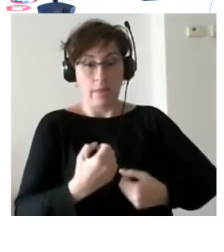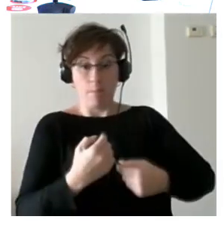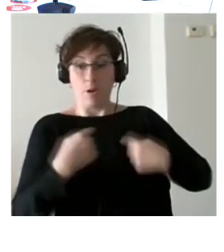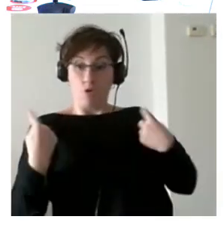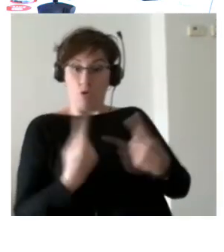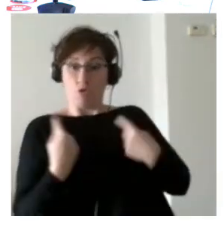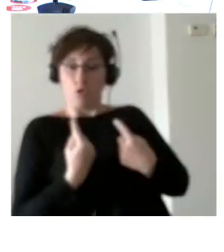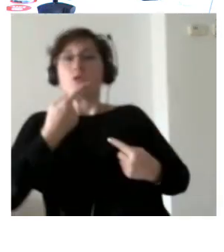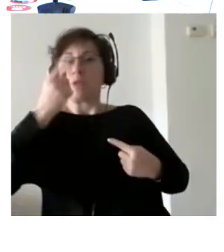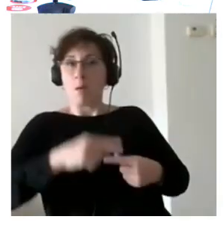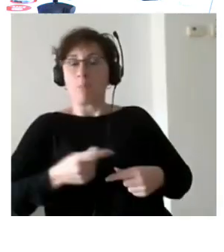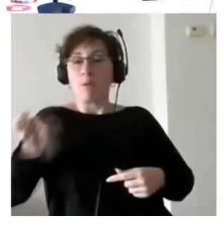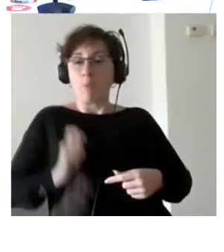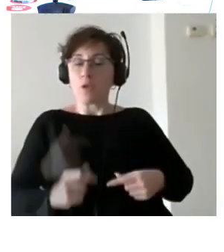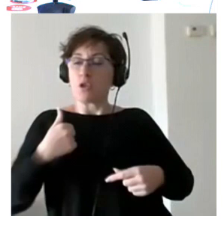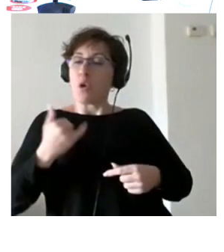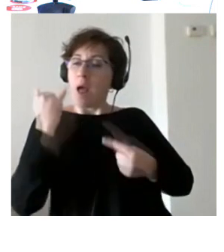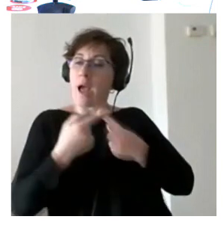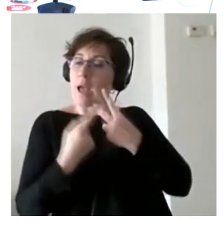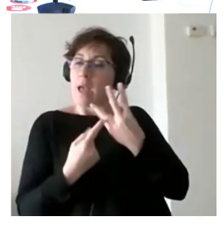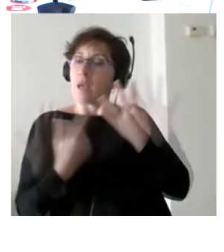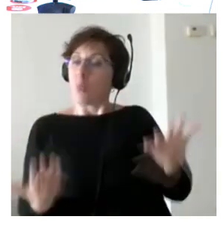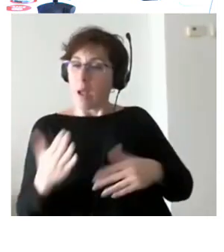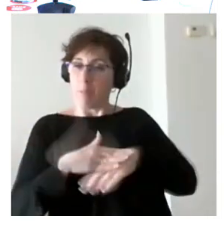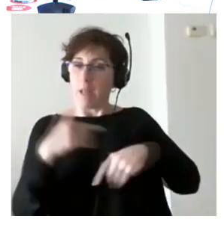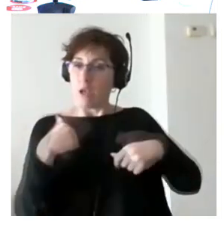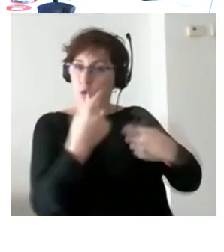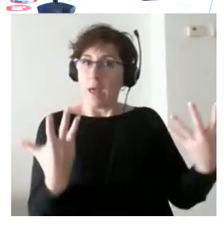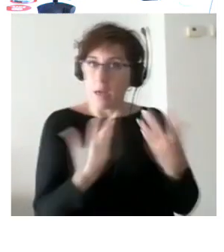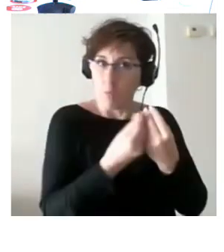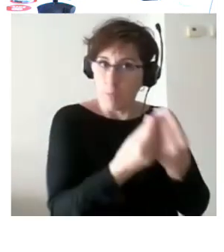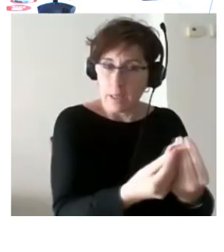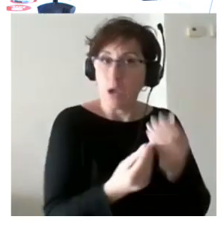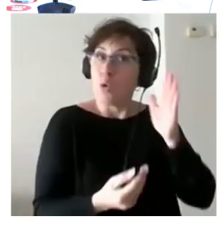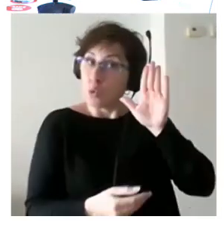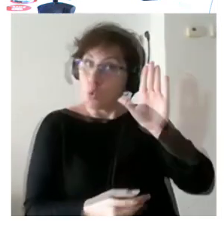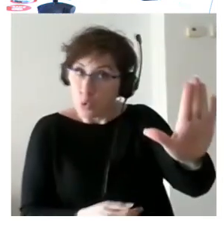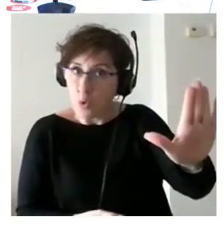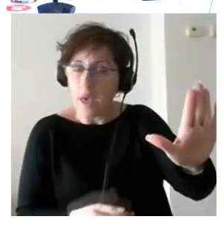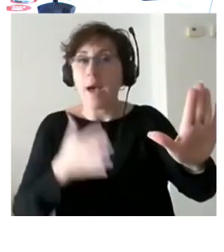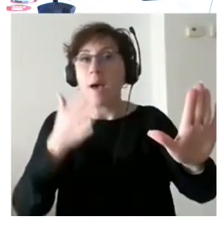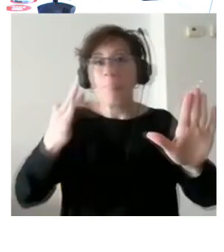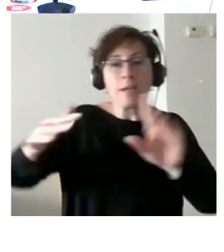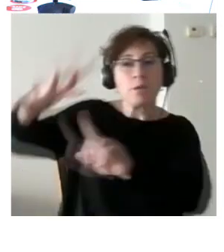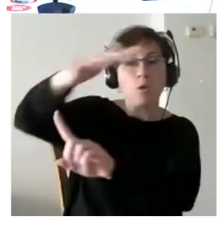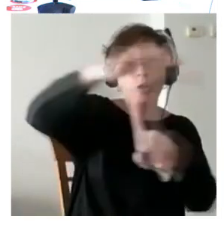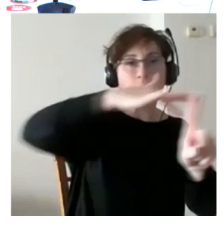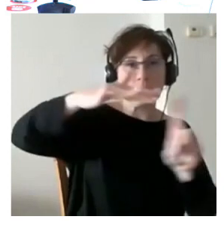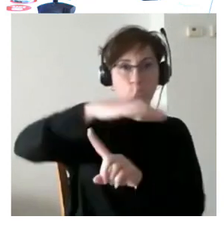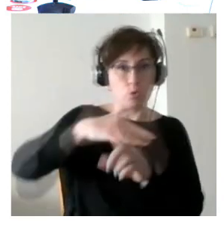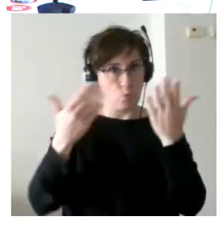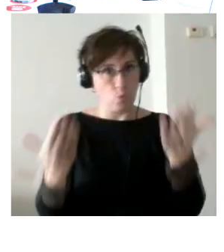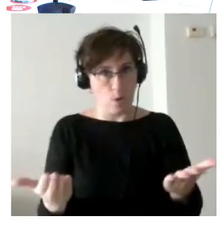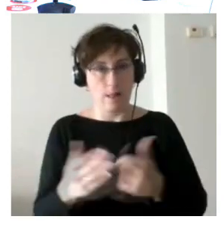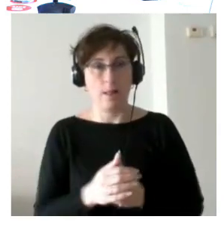acompañar a las personas De las fortalezas que tiene cada persona y de las fortalezas que encontramos en los contextos y en las personas